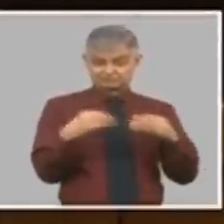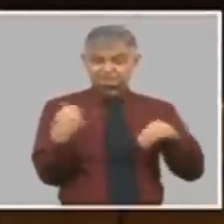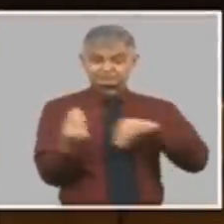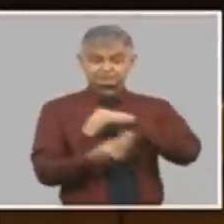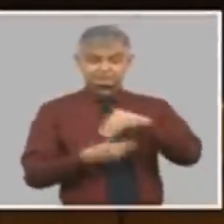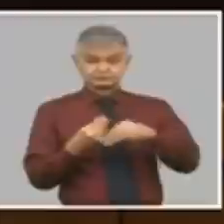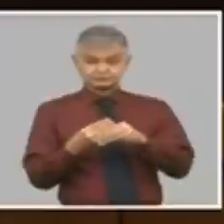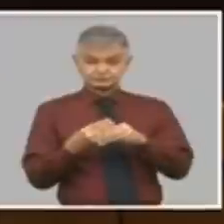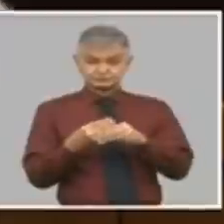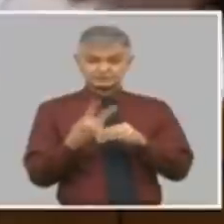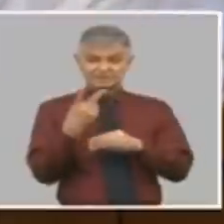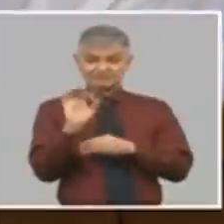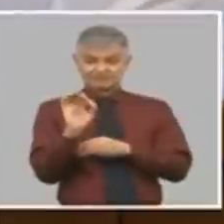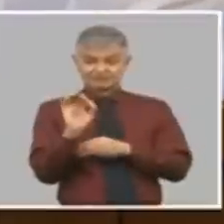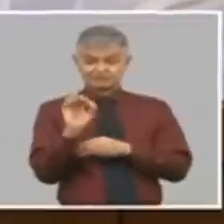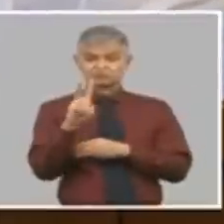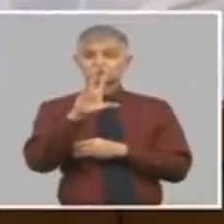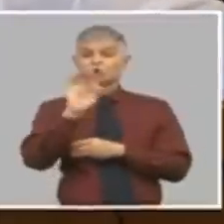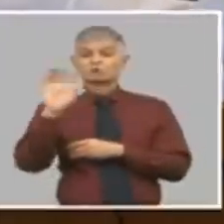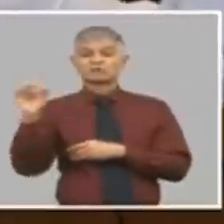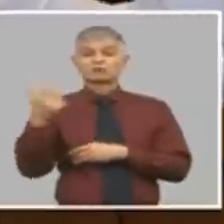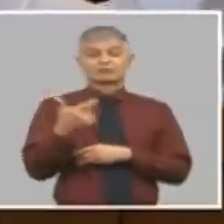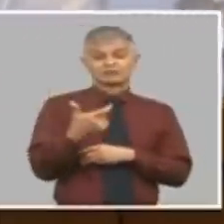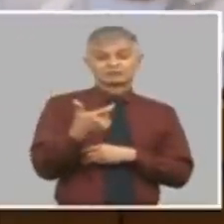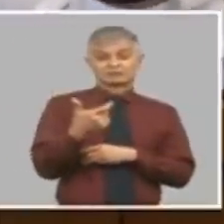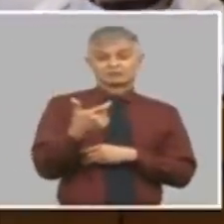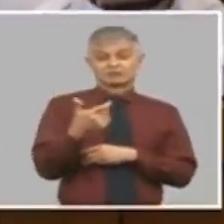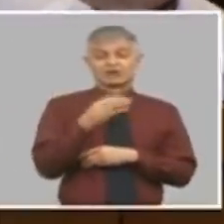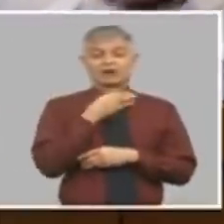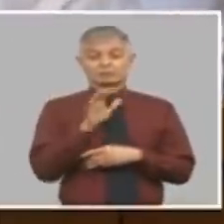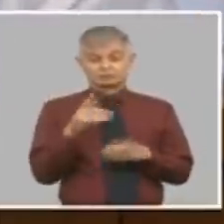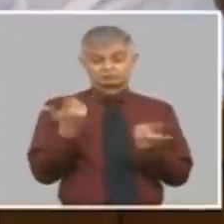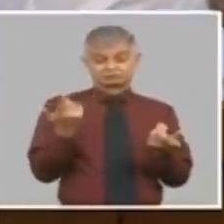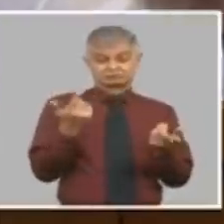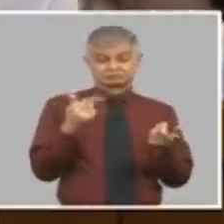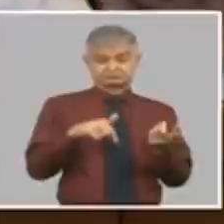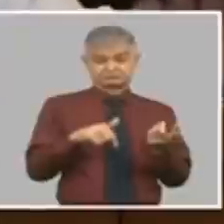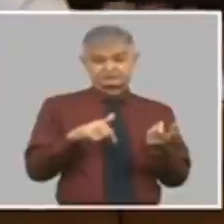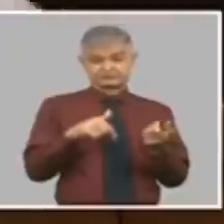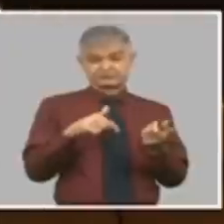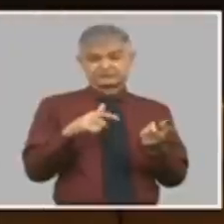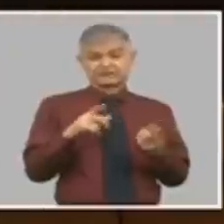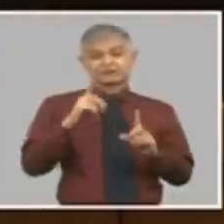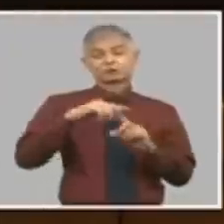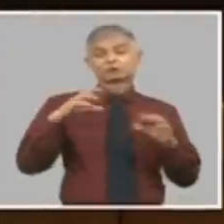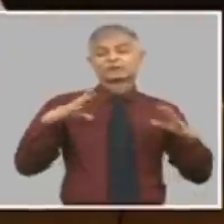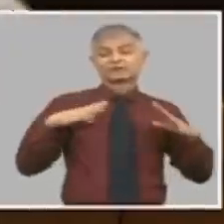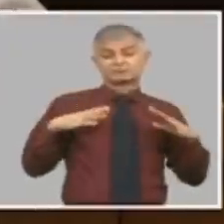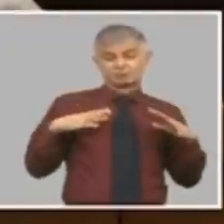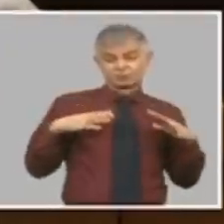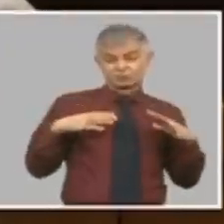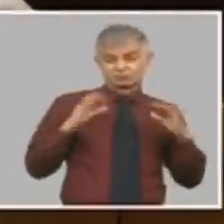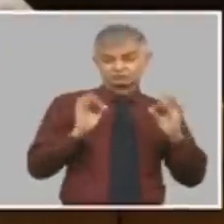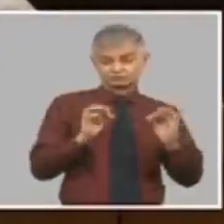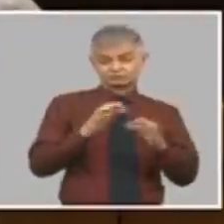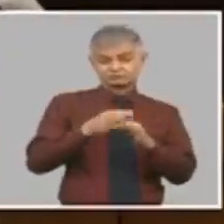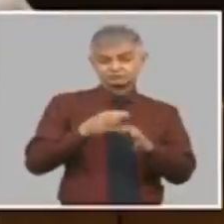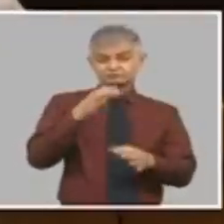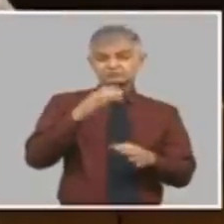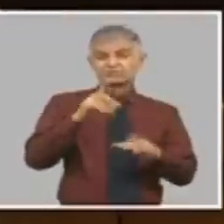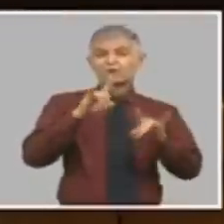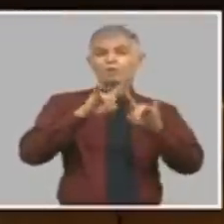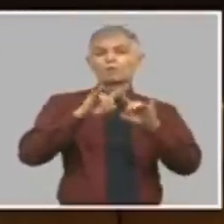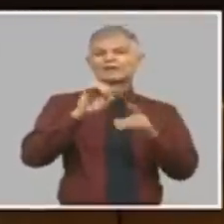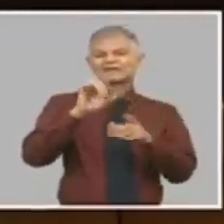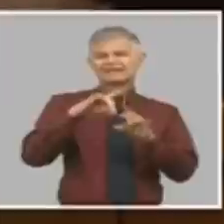nacionales valen cien el turismo tendrá que escoger si en un hotel le pone más whisky o menos roles pero por lo menos va haber un sistema